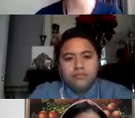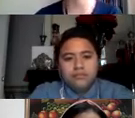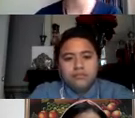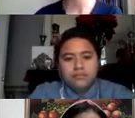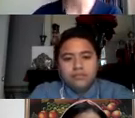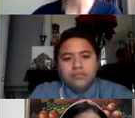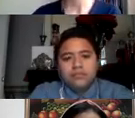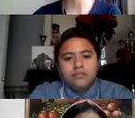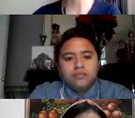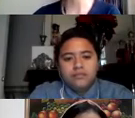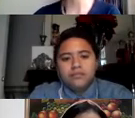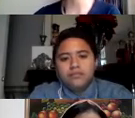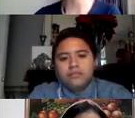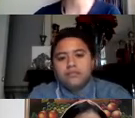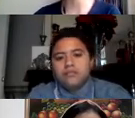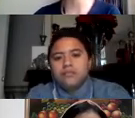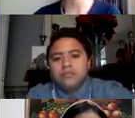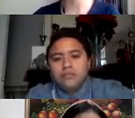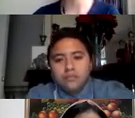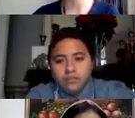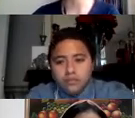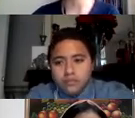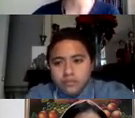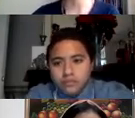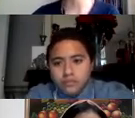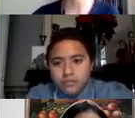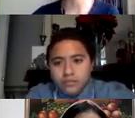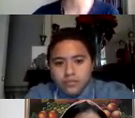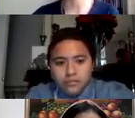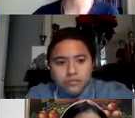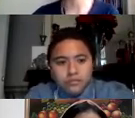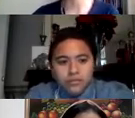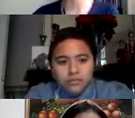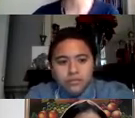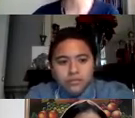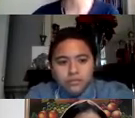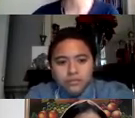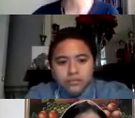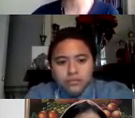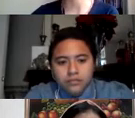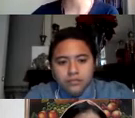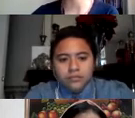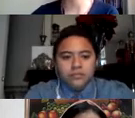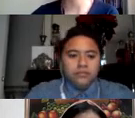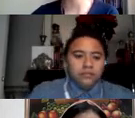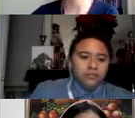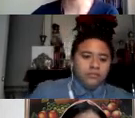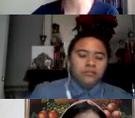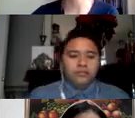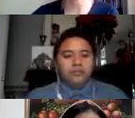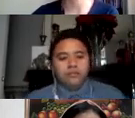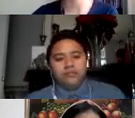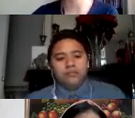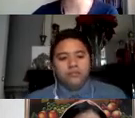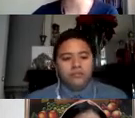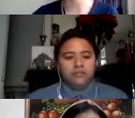dependencia. La primera es que estás ganando dinero apenas comienzas. El día uno que te estén contratando ya estás ganando dinero